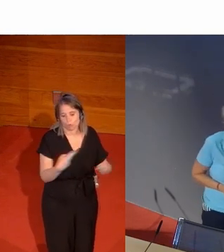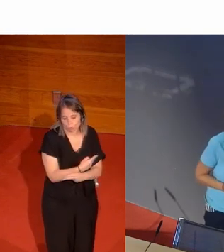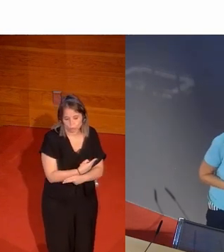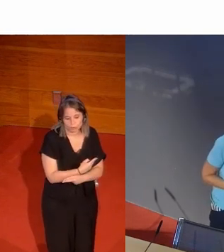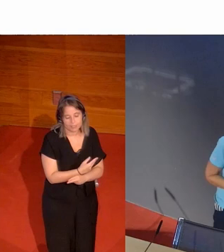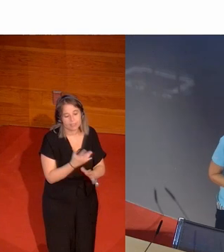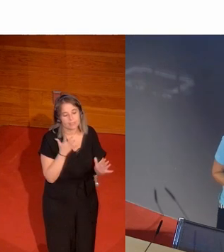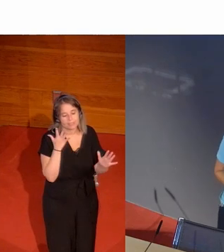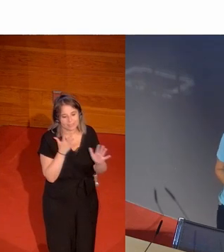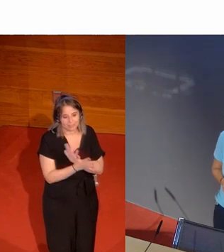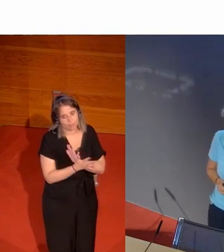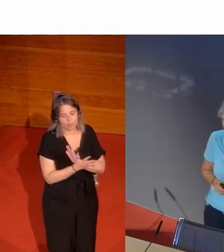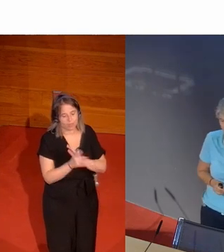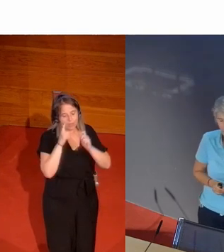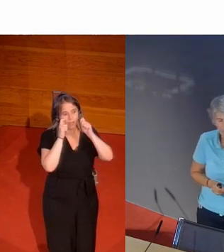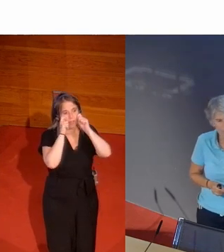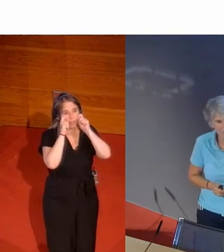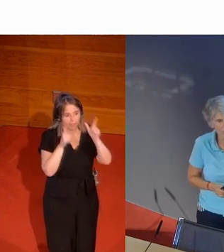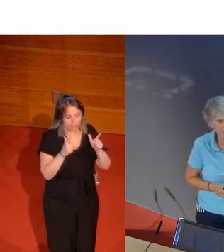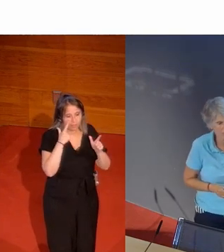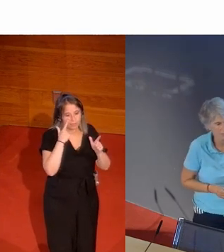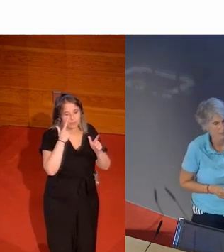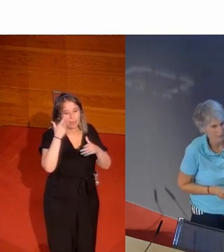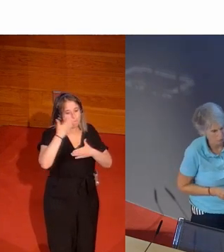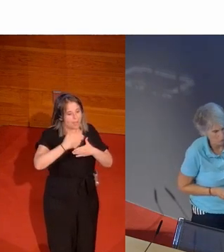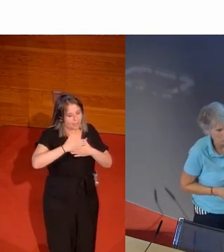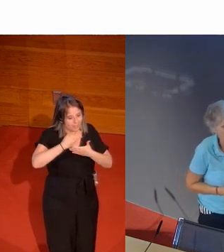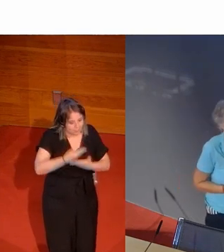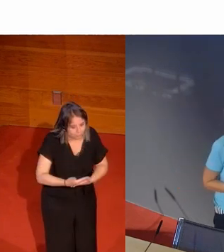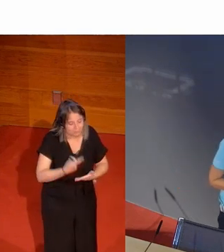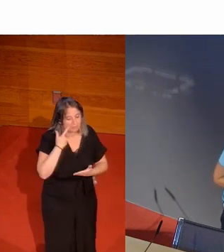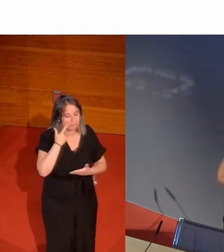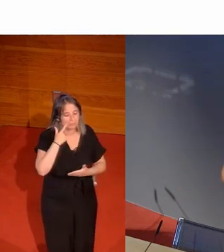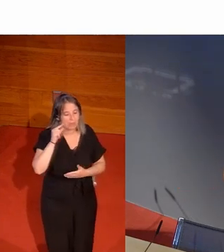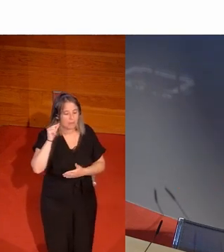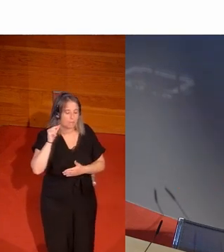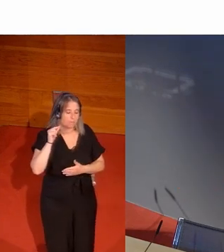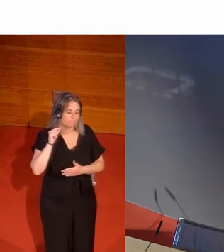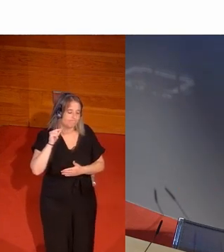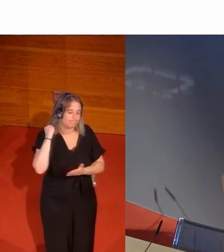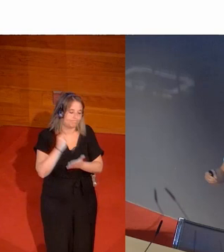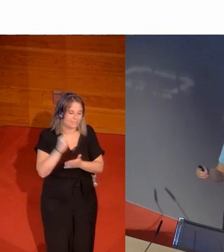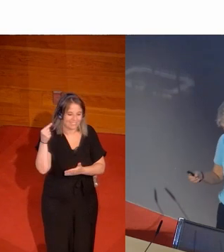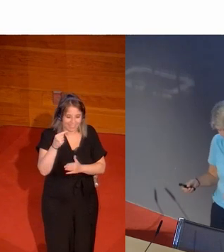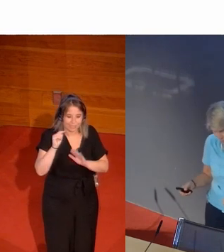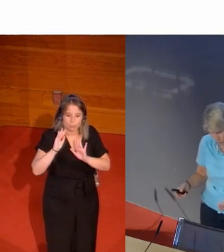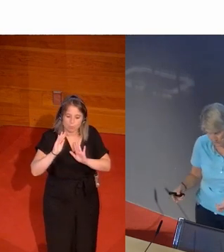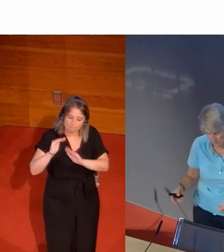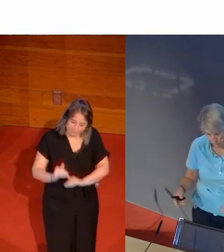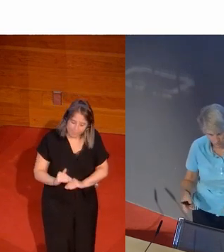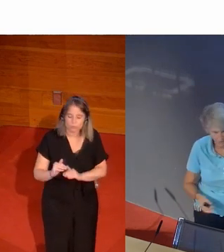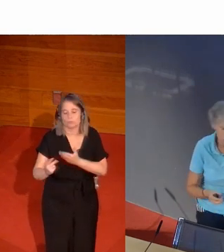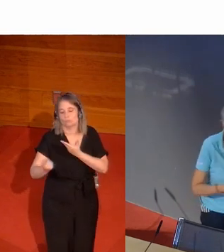reaccionan y empiezan a cambiar las barreras a quitar los prejuicios a permitir que las mujeres participen a permitir